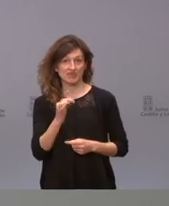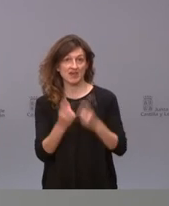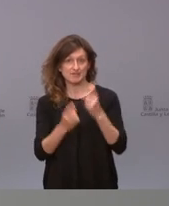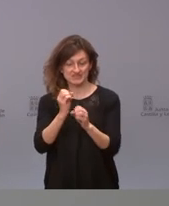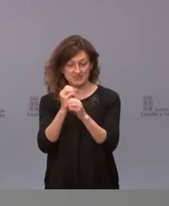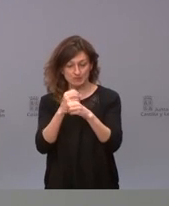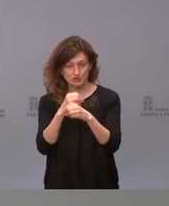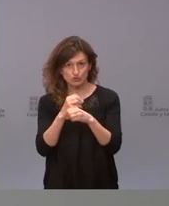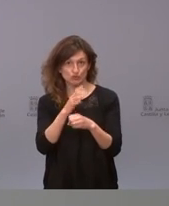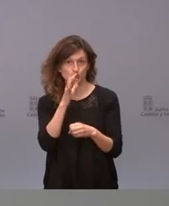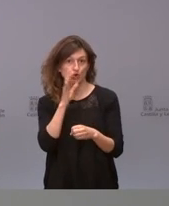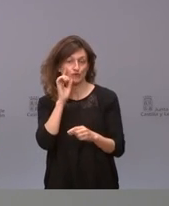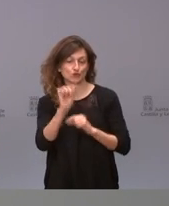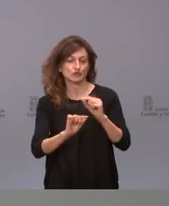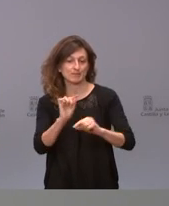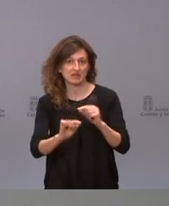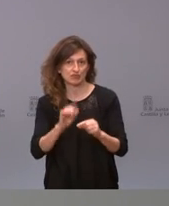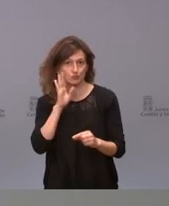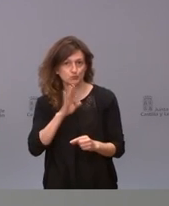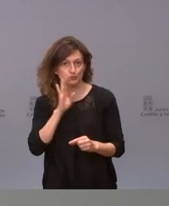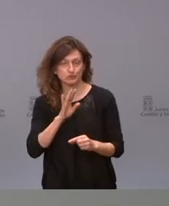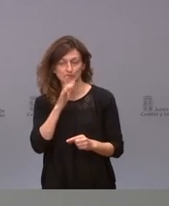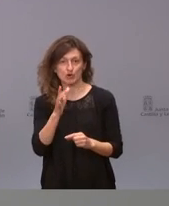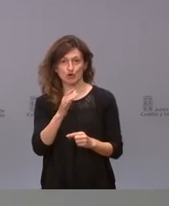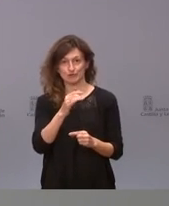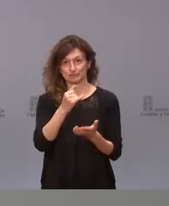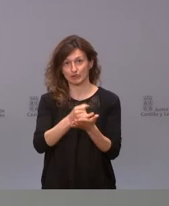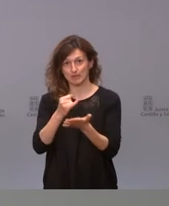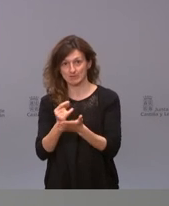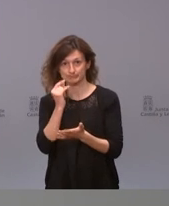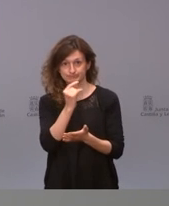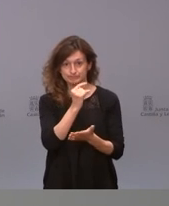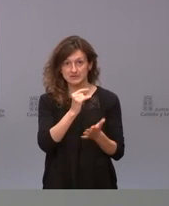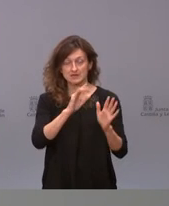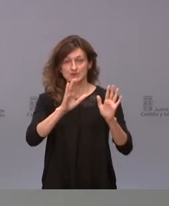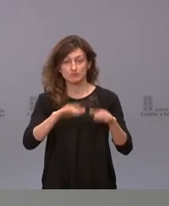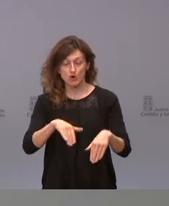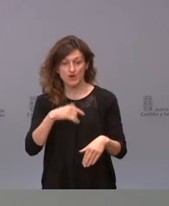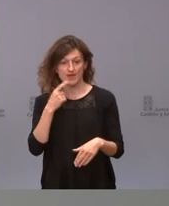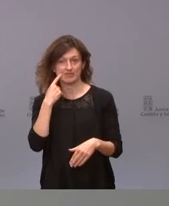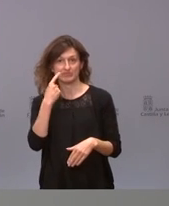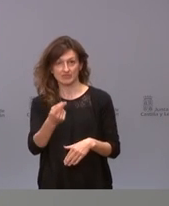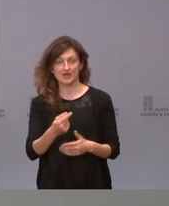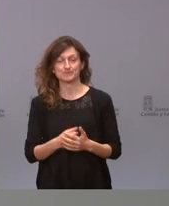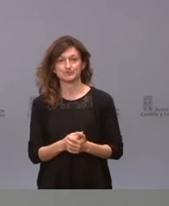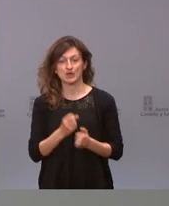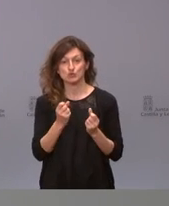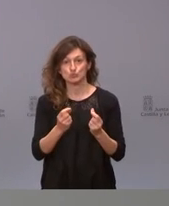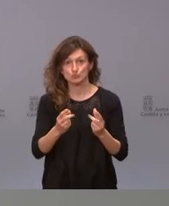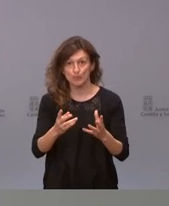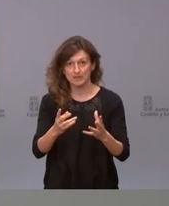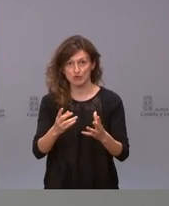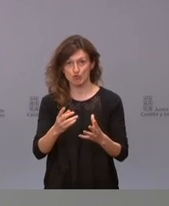laboratorios que haya una contaminación entre muestras entonces se sobreestimó el número de